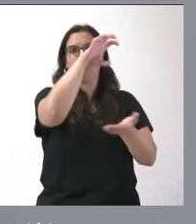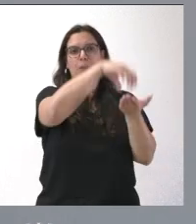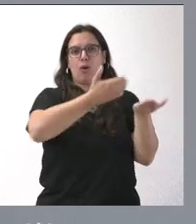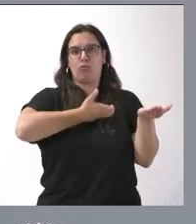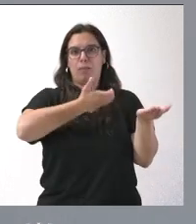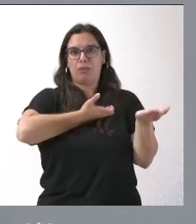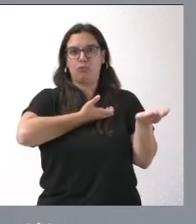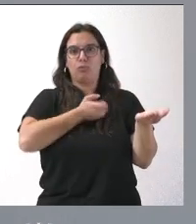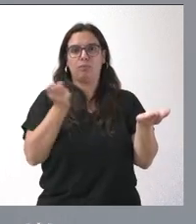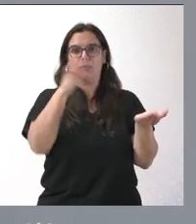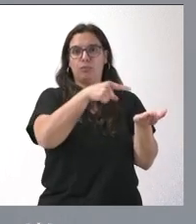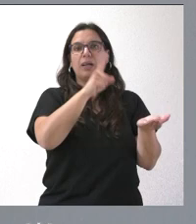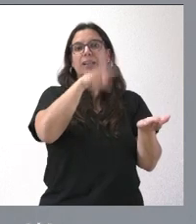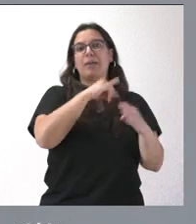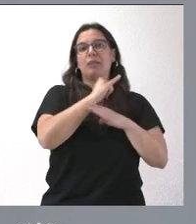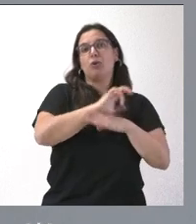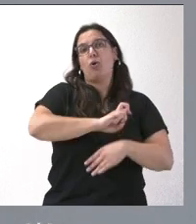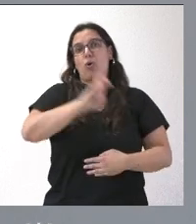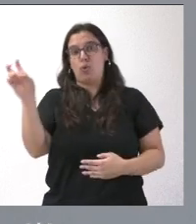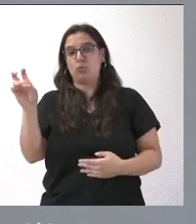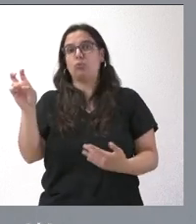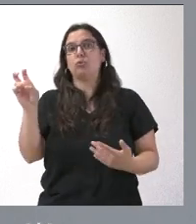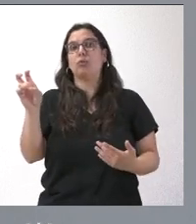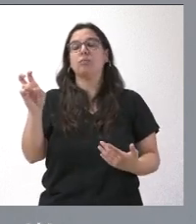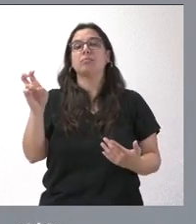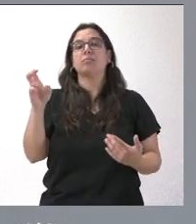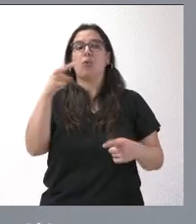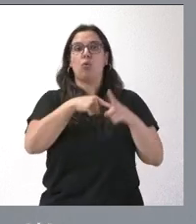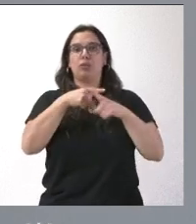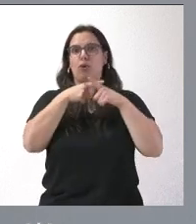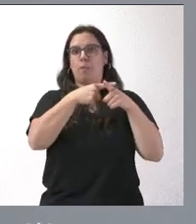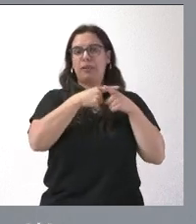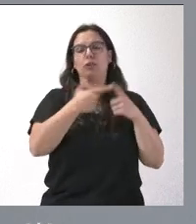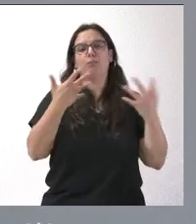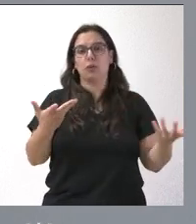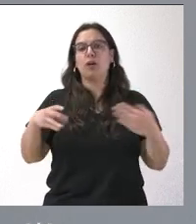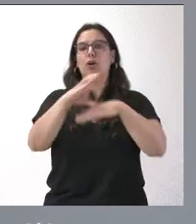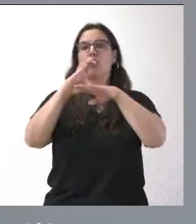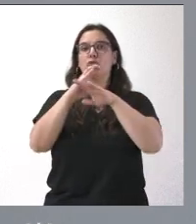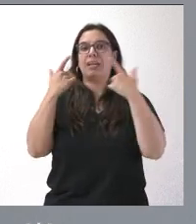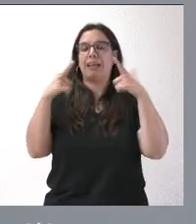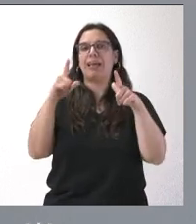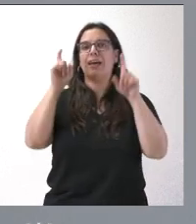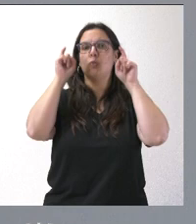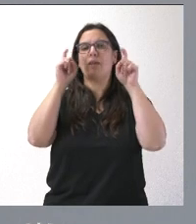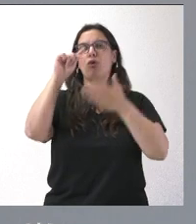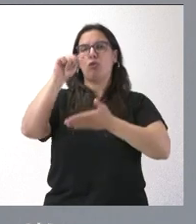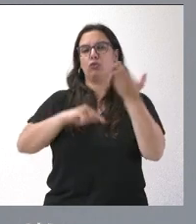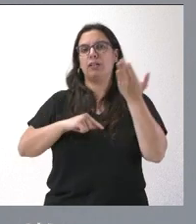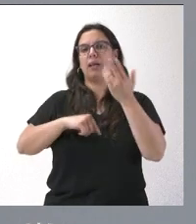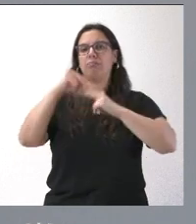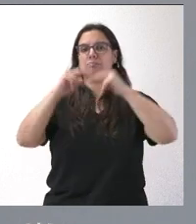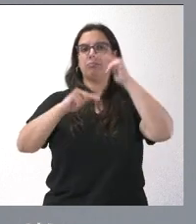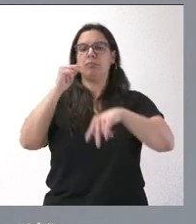que también utiliza el Instituto de Educación Secundaria a Eulogio Florentino Sanz. Por ello, desde la Consejería de Educación se contrata por